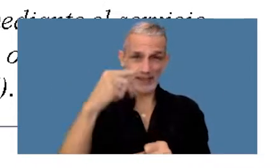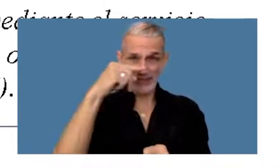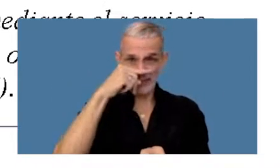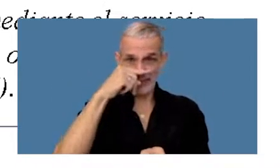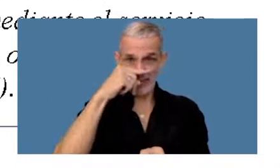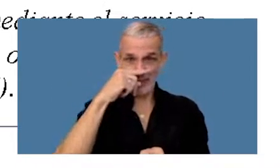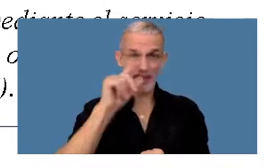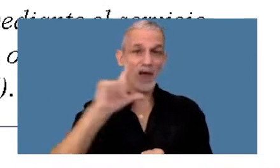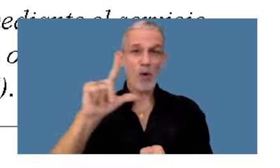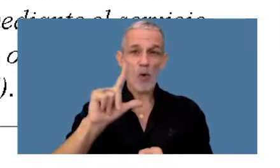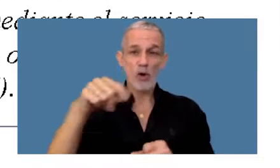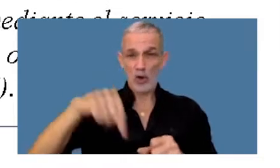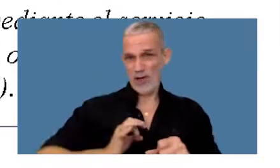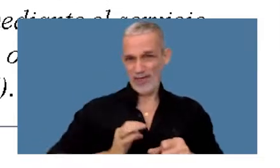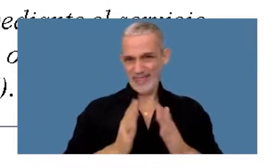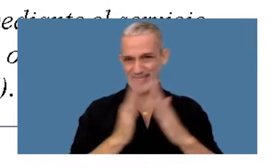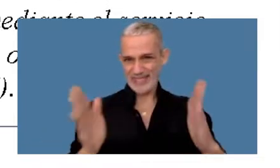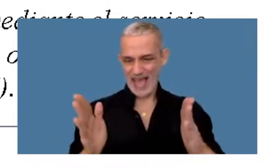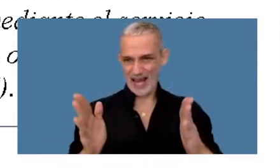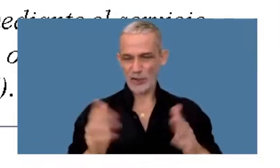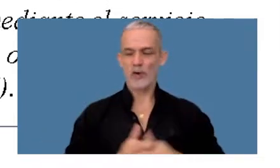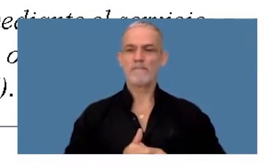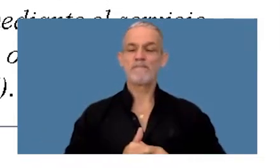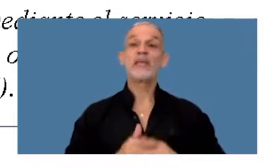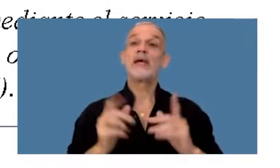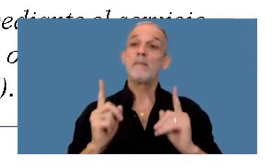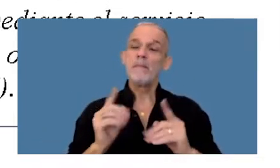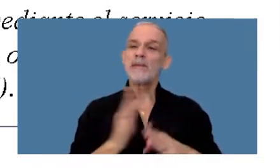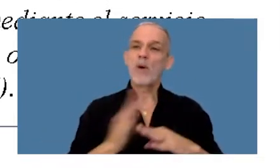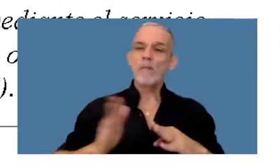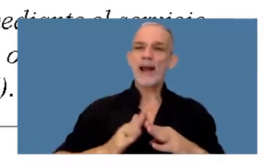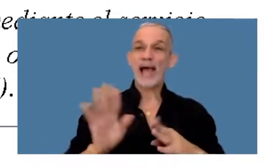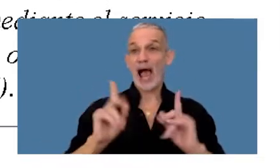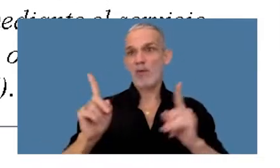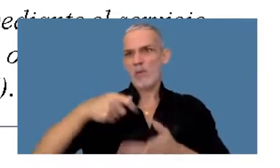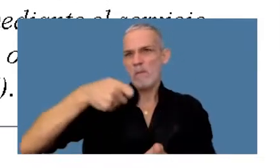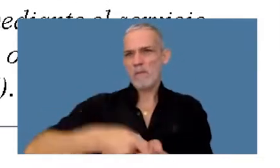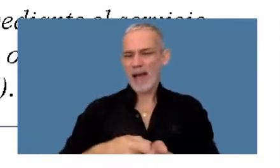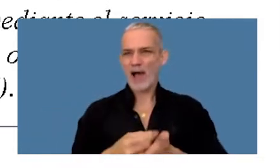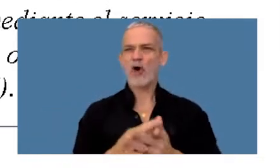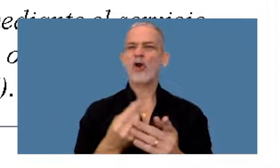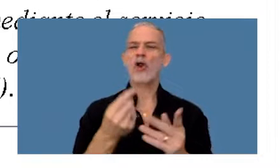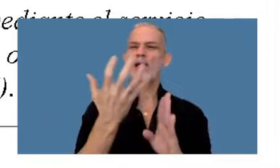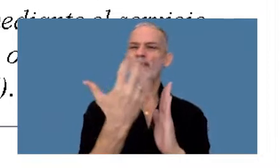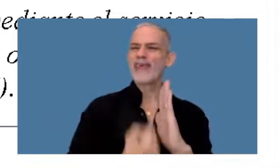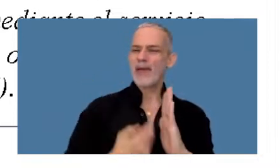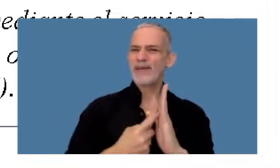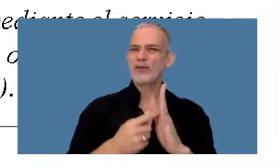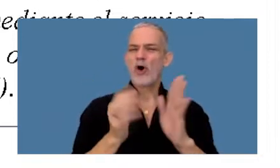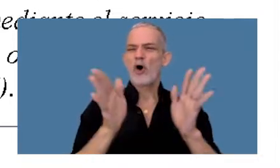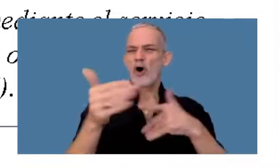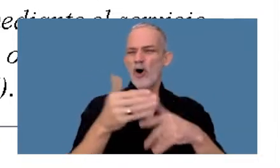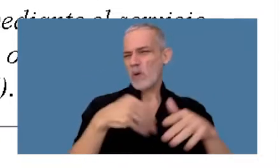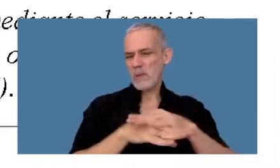de julio inclusive. Lo mismo para aquellos que abonen con débito automático en cuenta